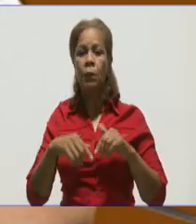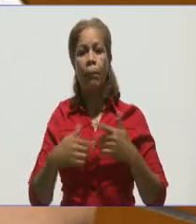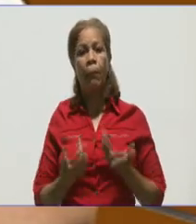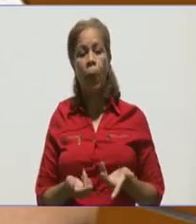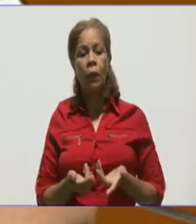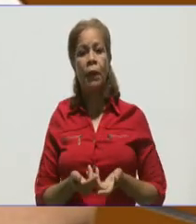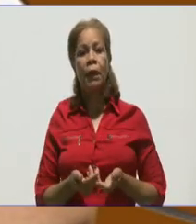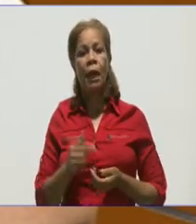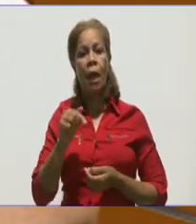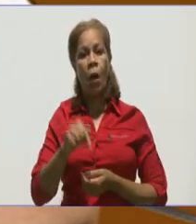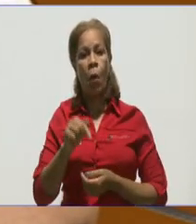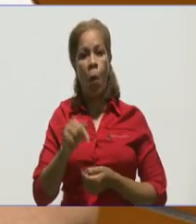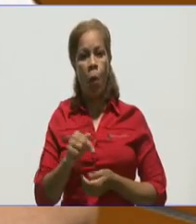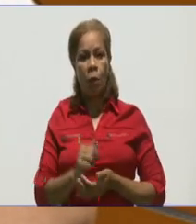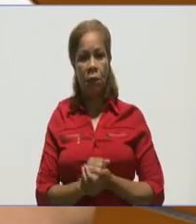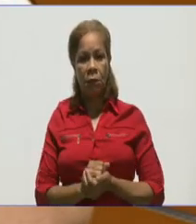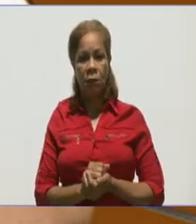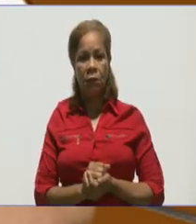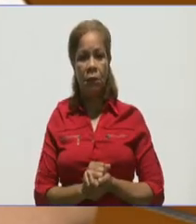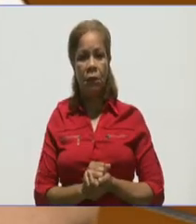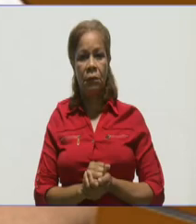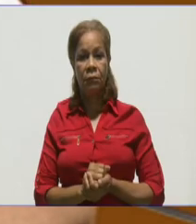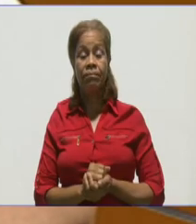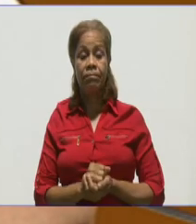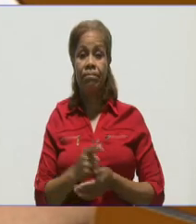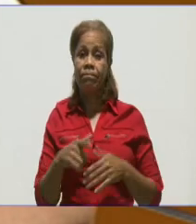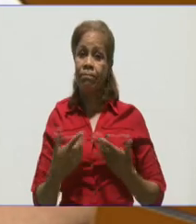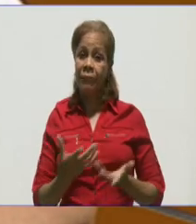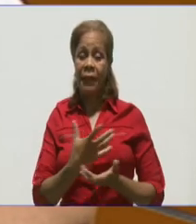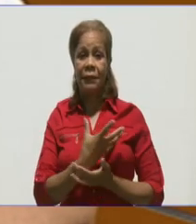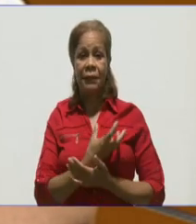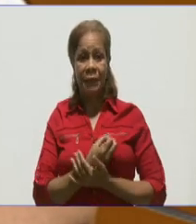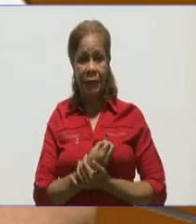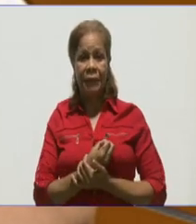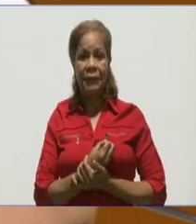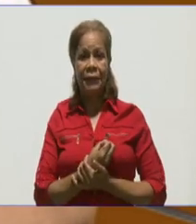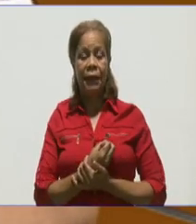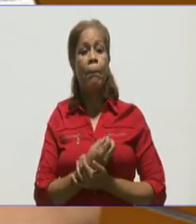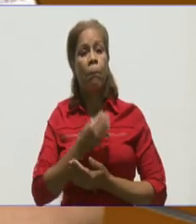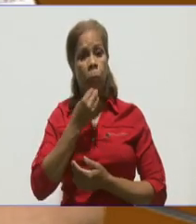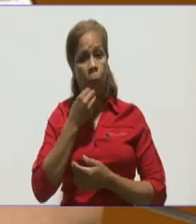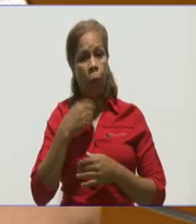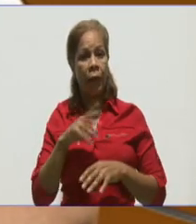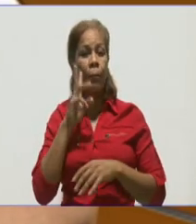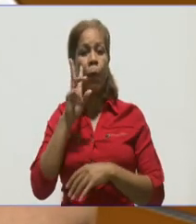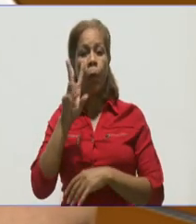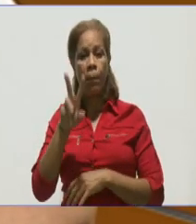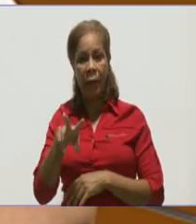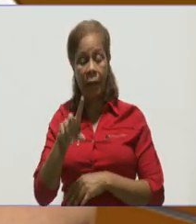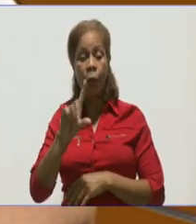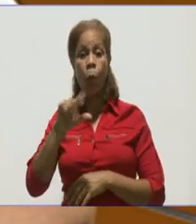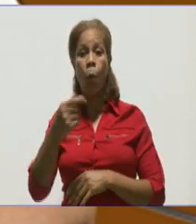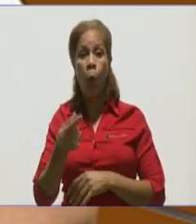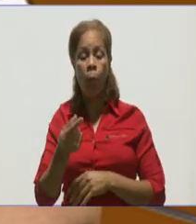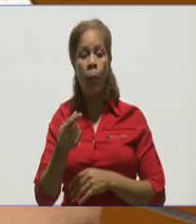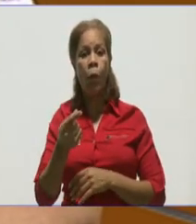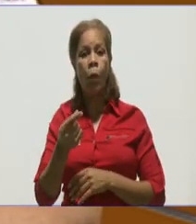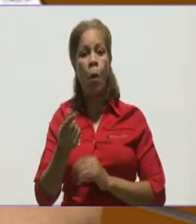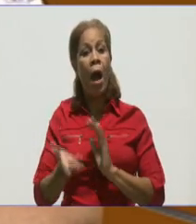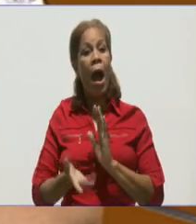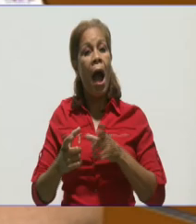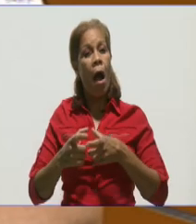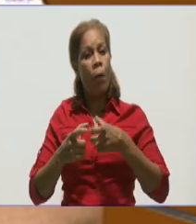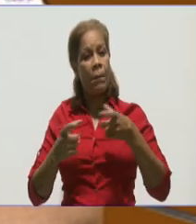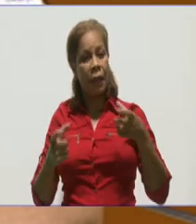vemos, tristemente vemos cómo se sigue incrementando la cifra de confirmado y sigue